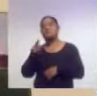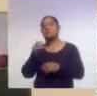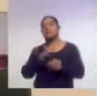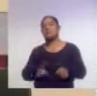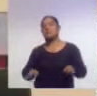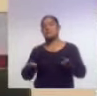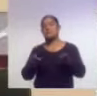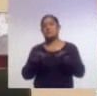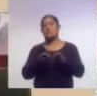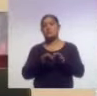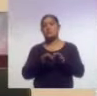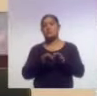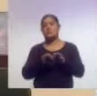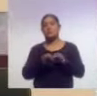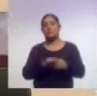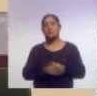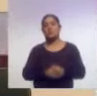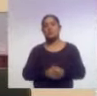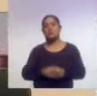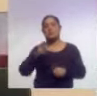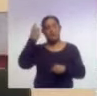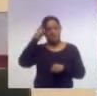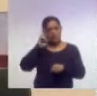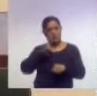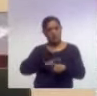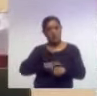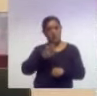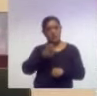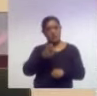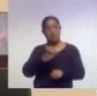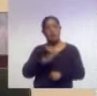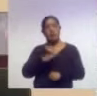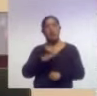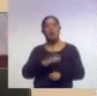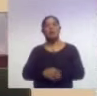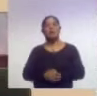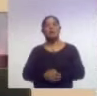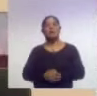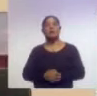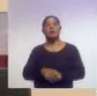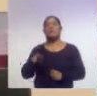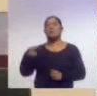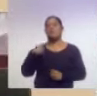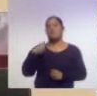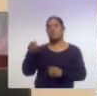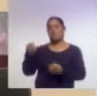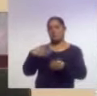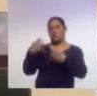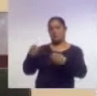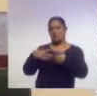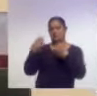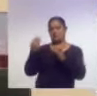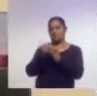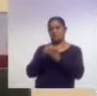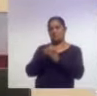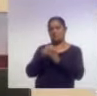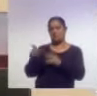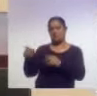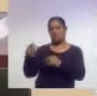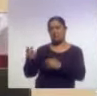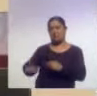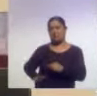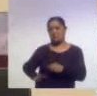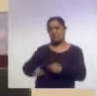Ejecutivo del Estado, con el señor gobernador Marcomena, donde nos ha instruido que seamos totalmente humanistas,